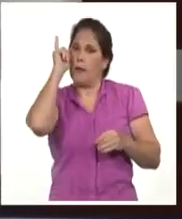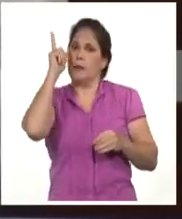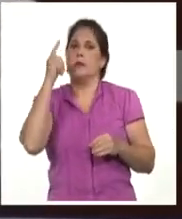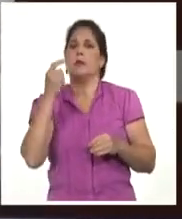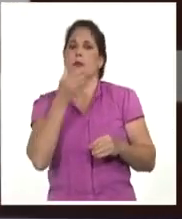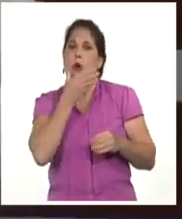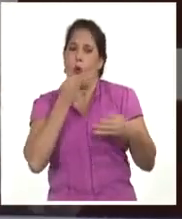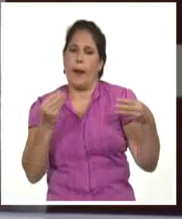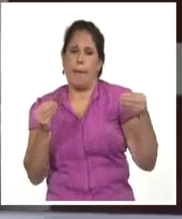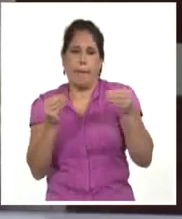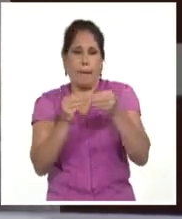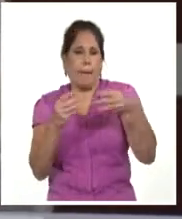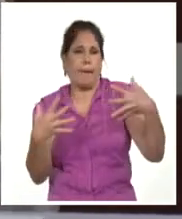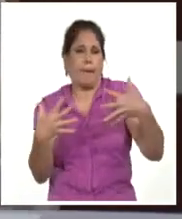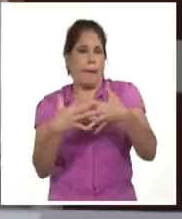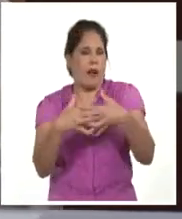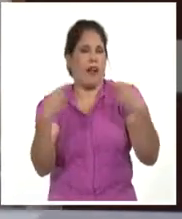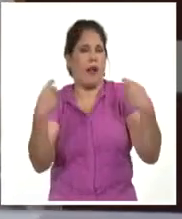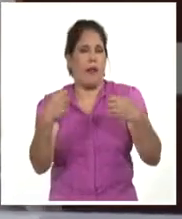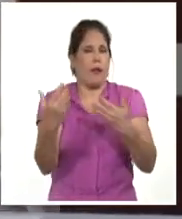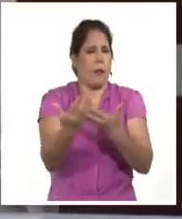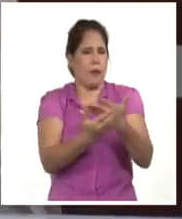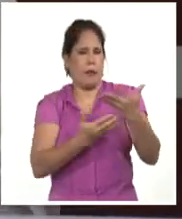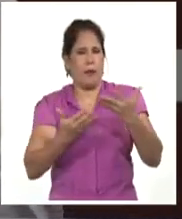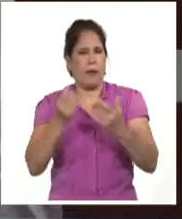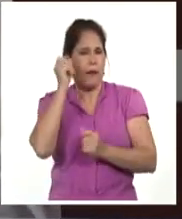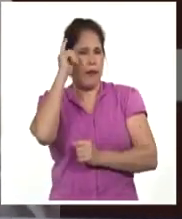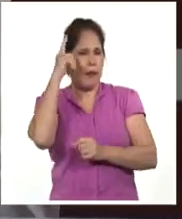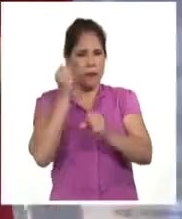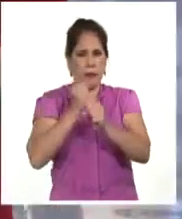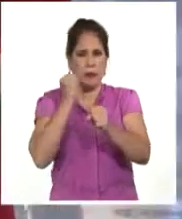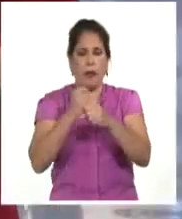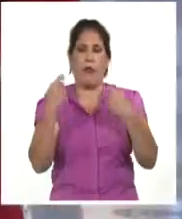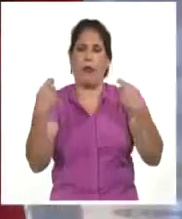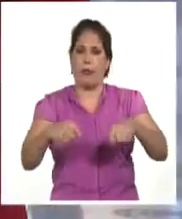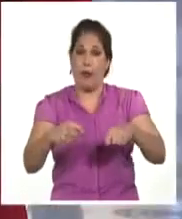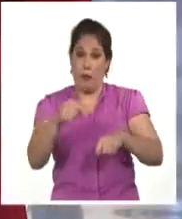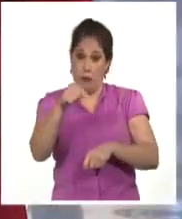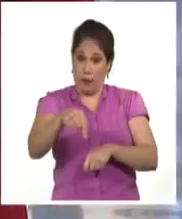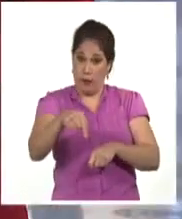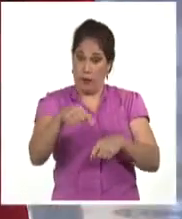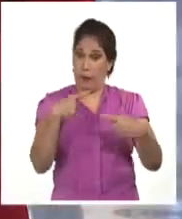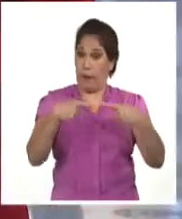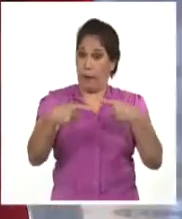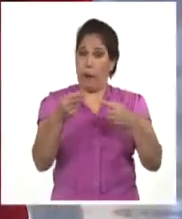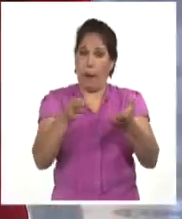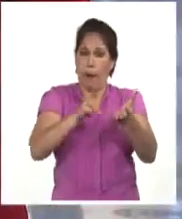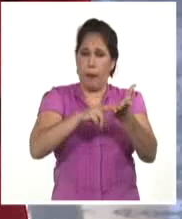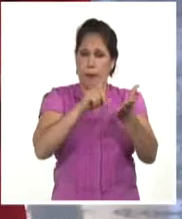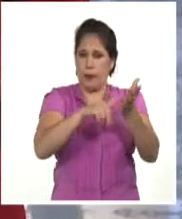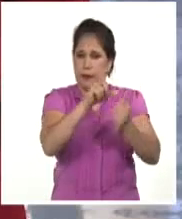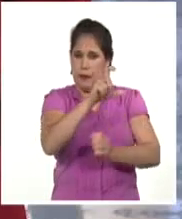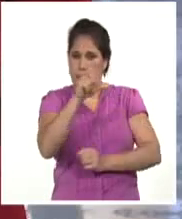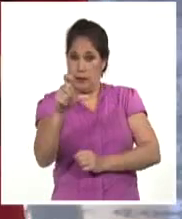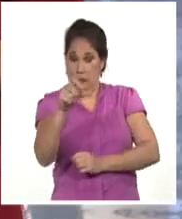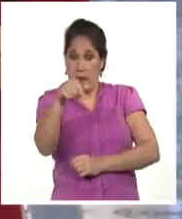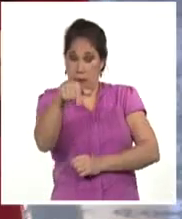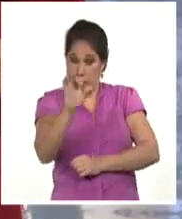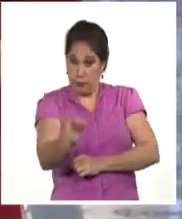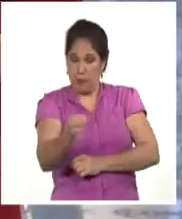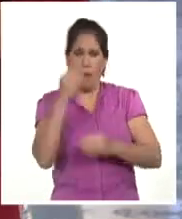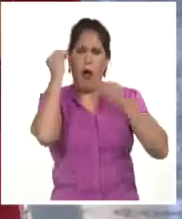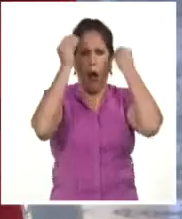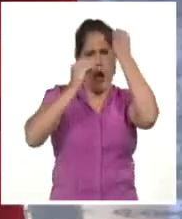la juventud y la impronta que le puede poner la juventud. En esta jornada los miembros del Comité Central del Partido